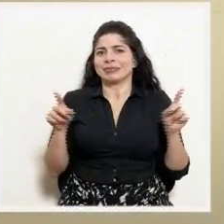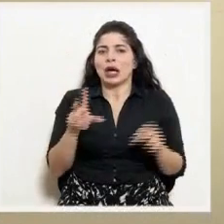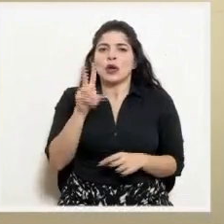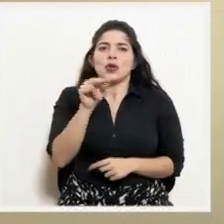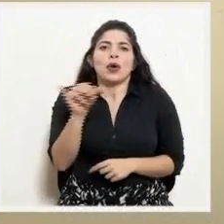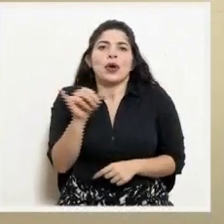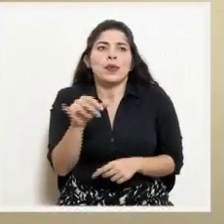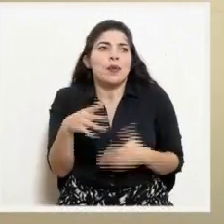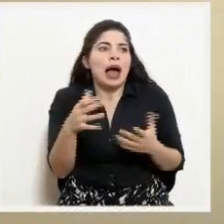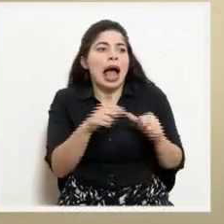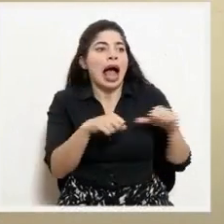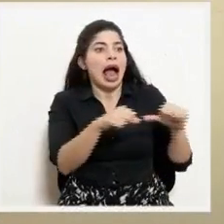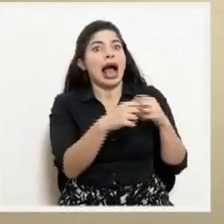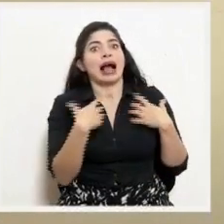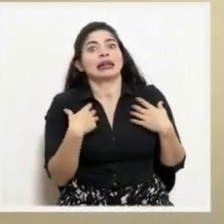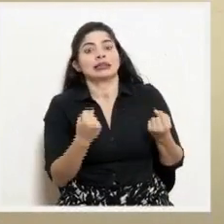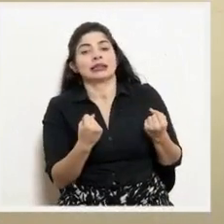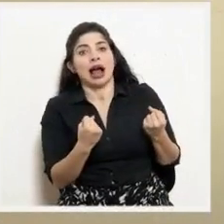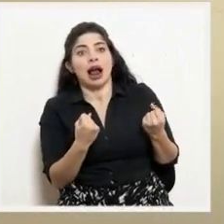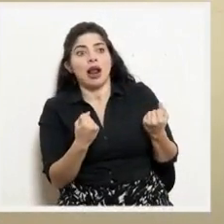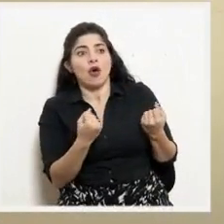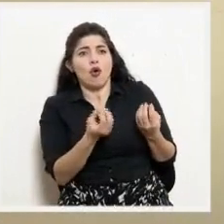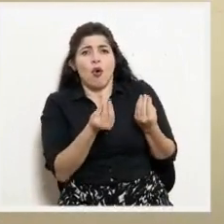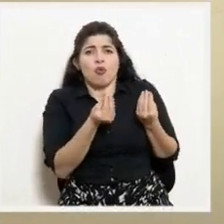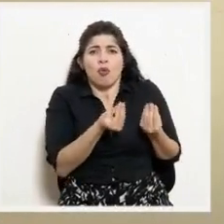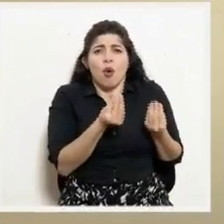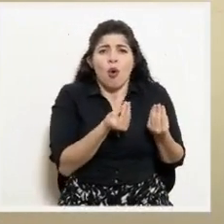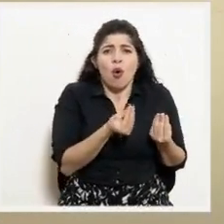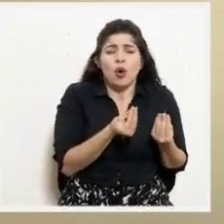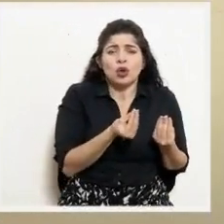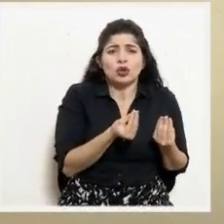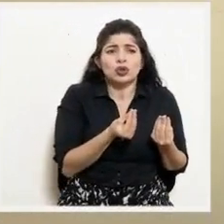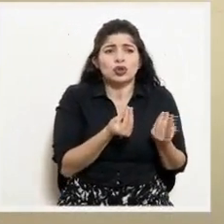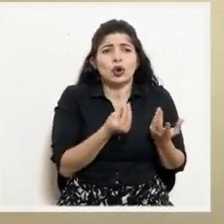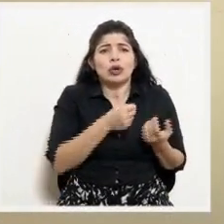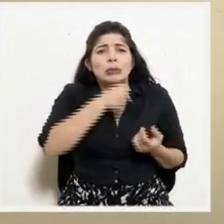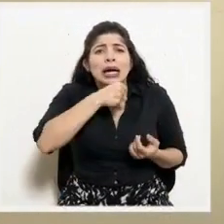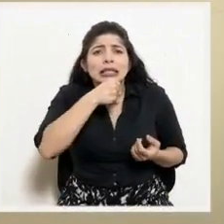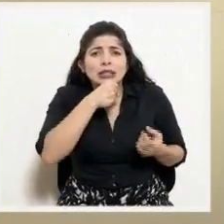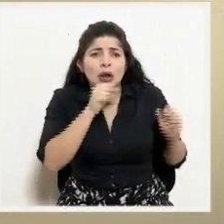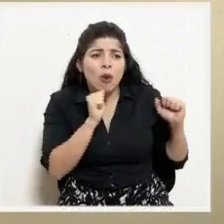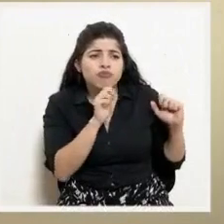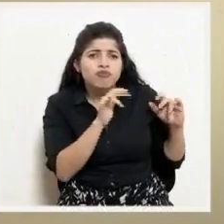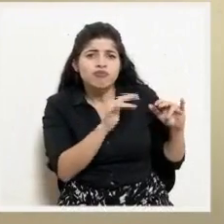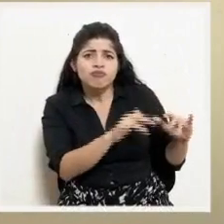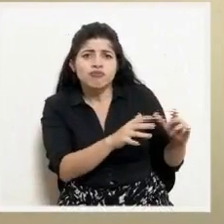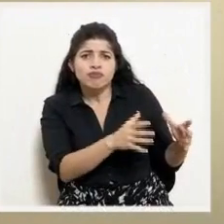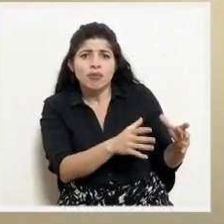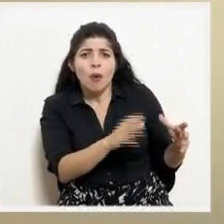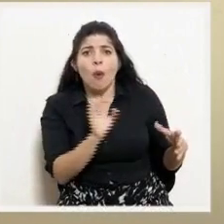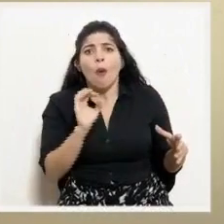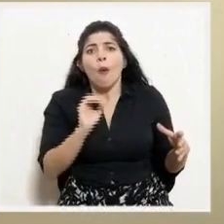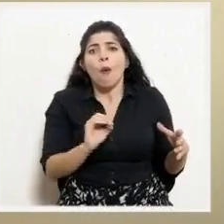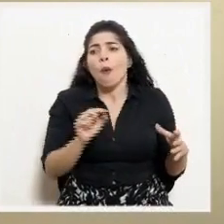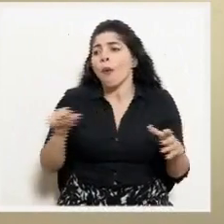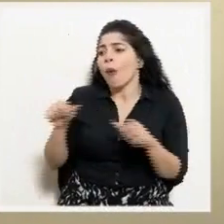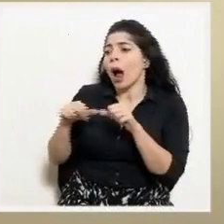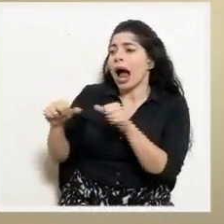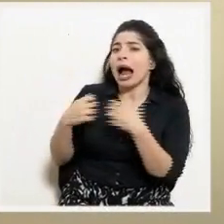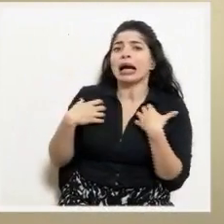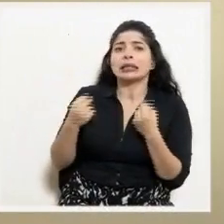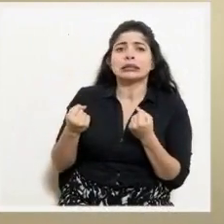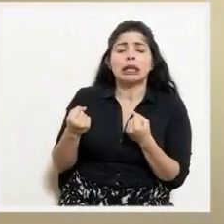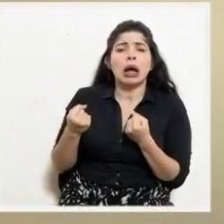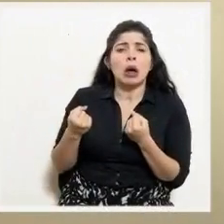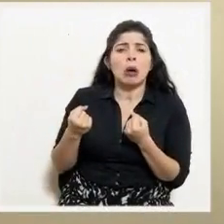mismo áreas de salud que tienen altas concentraciones de personas de edades avanzadas con áreas de salud que tienen